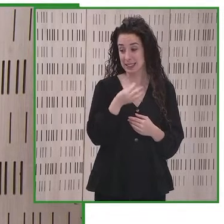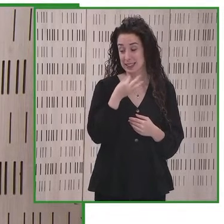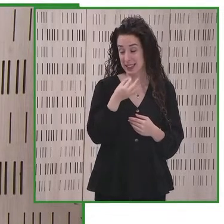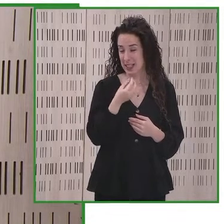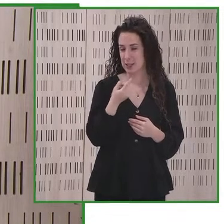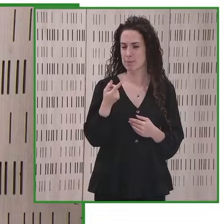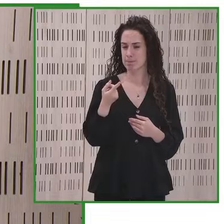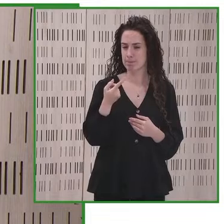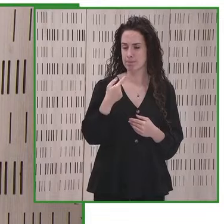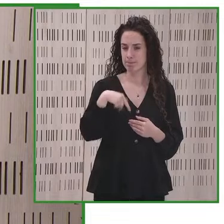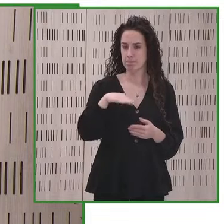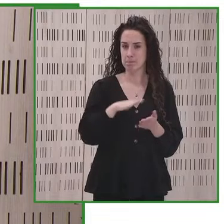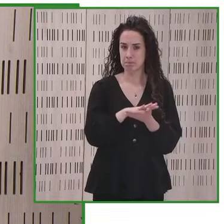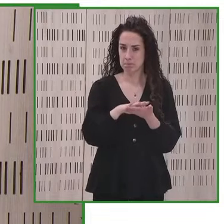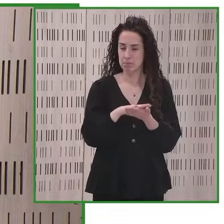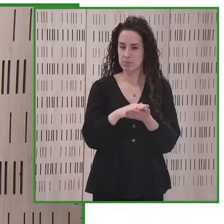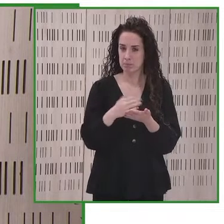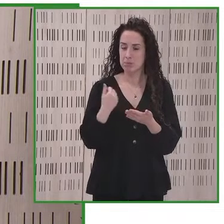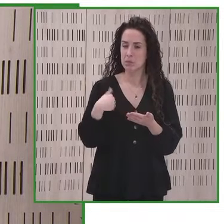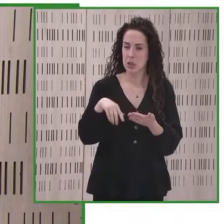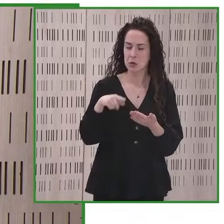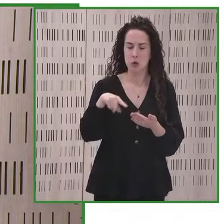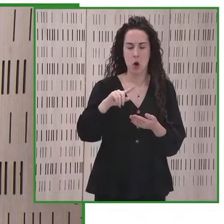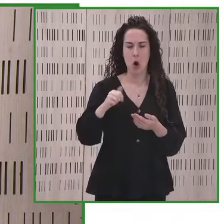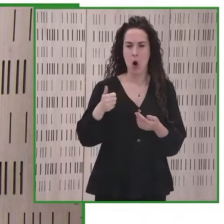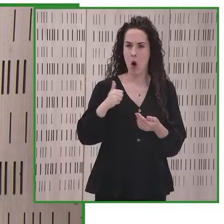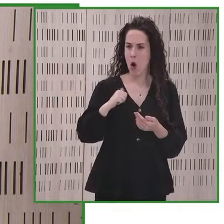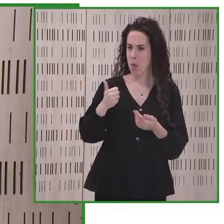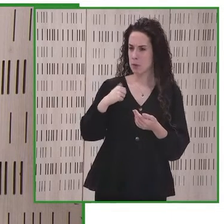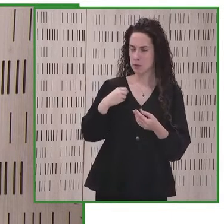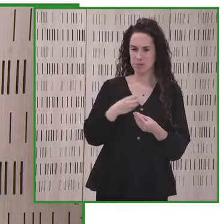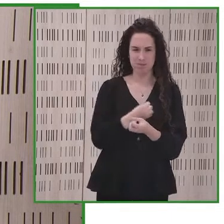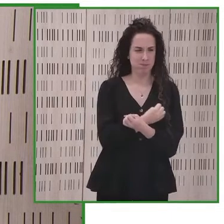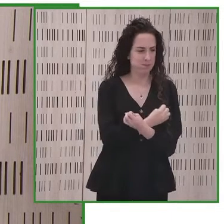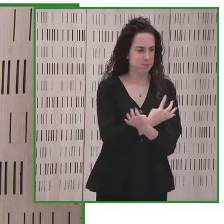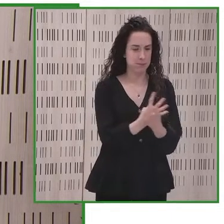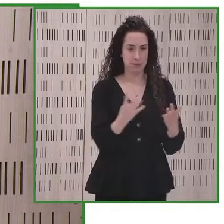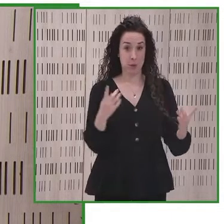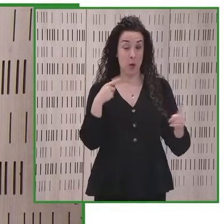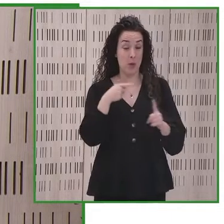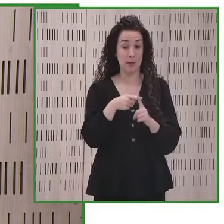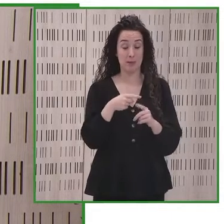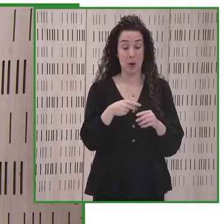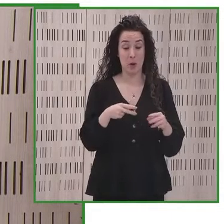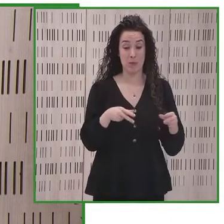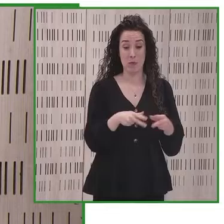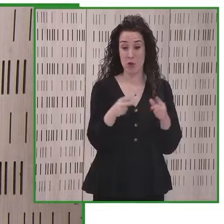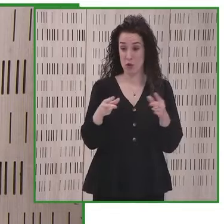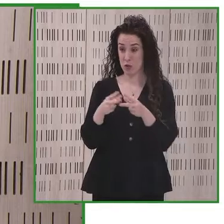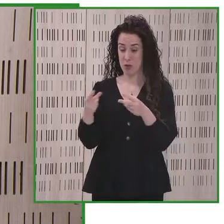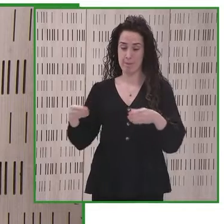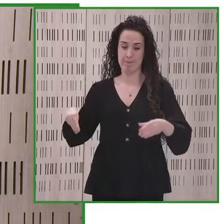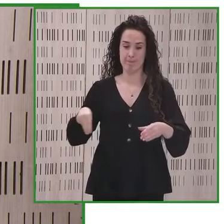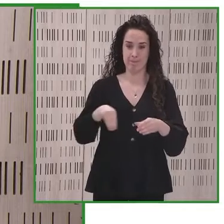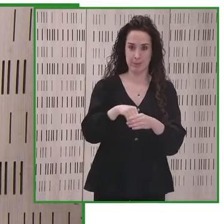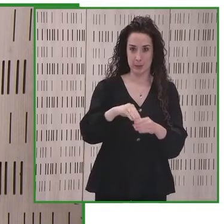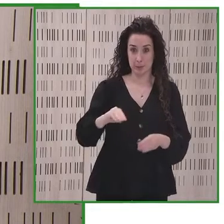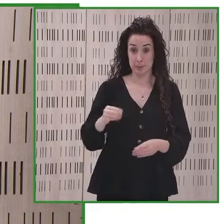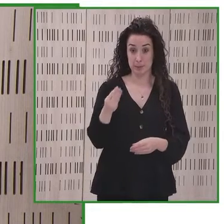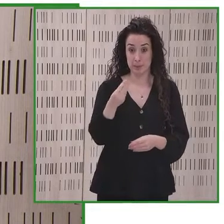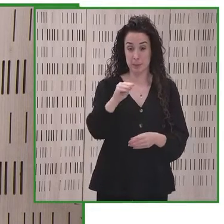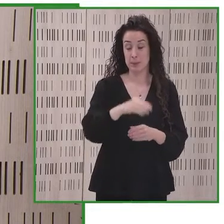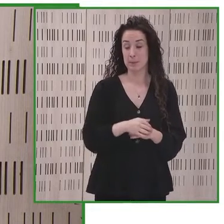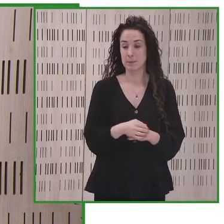amplias oportunidades para poder seguir construyendo una sociedad más inclusiva bueno y para finalizar estos